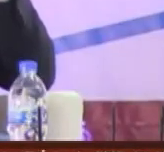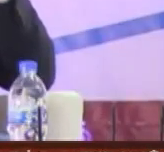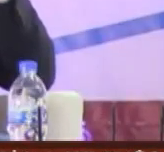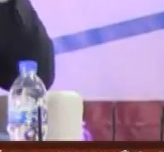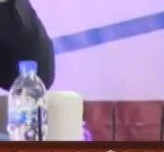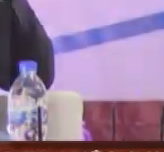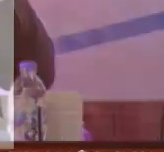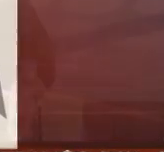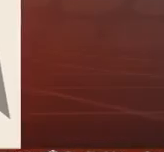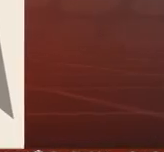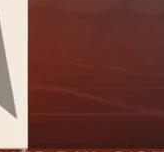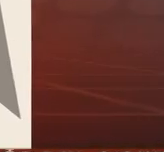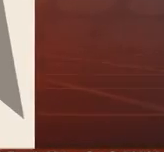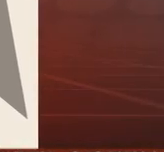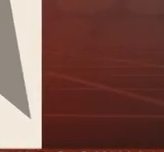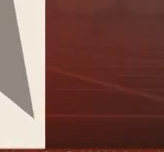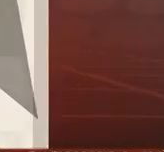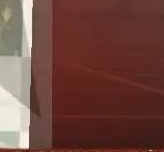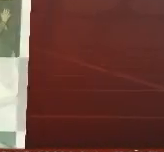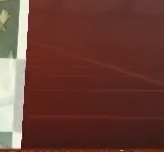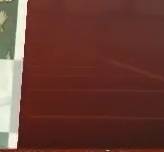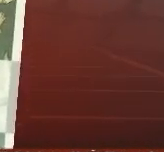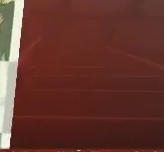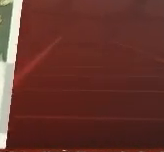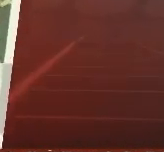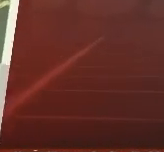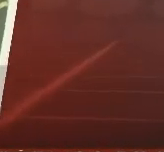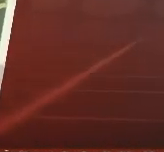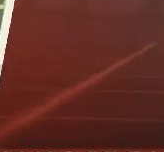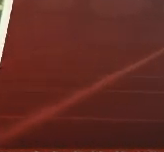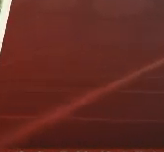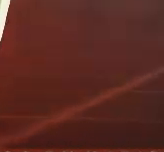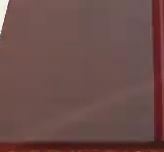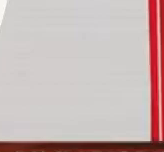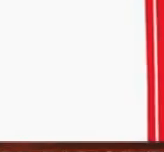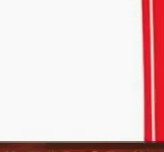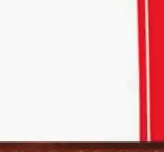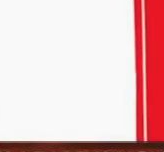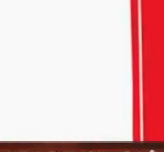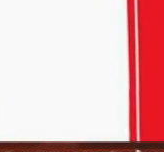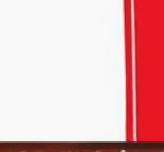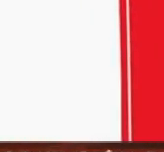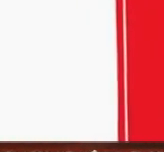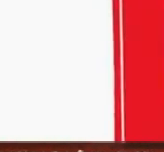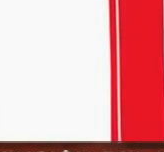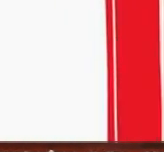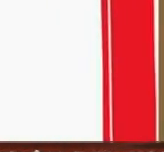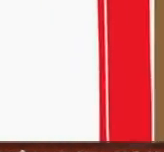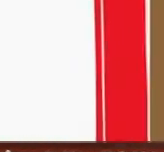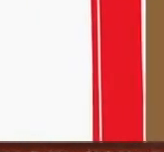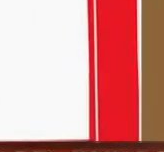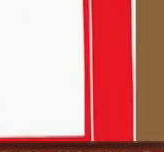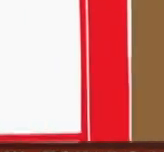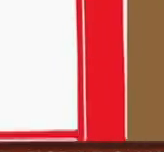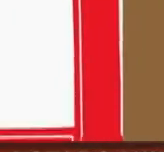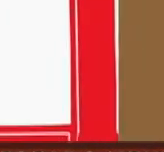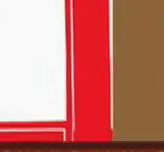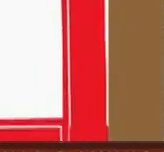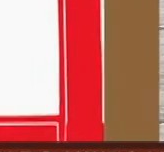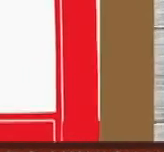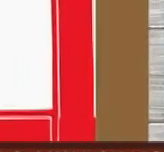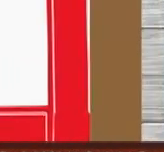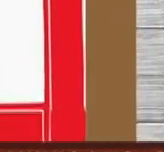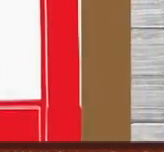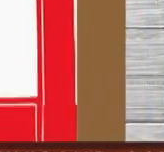obras destacadas son Si volviesen sus majestades y Espiral de Artillería. Recientemente, Padilla publicó Cervantes y Compañía,